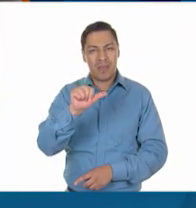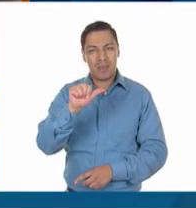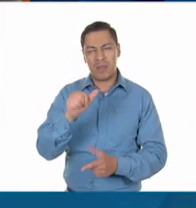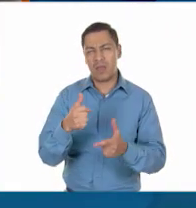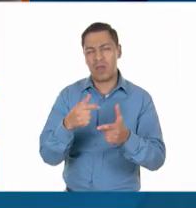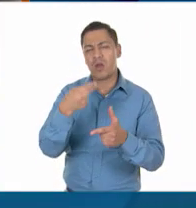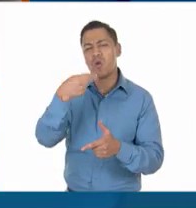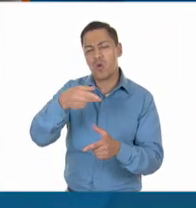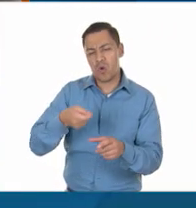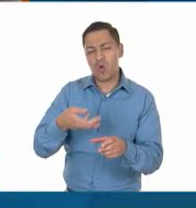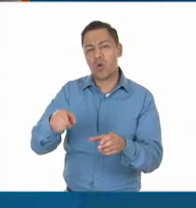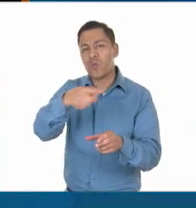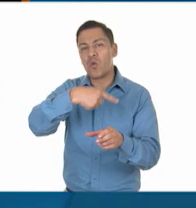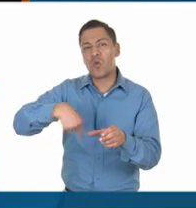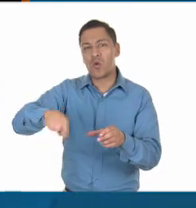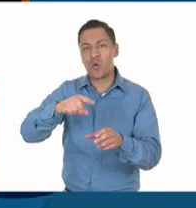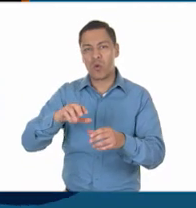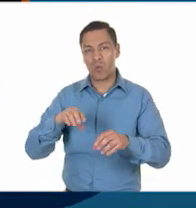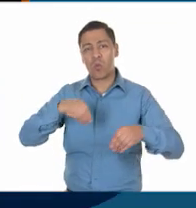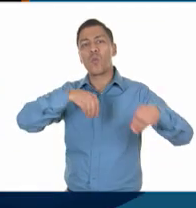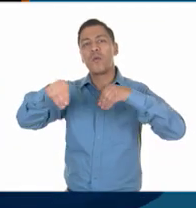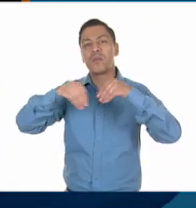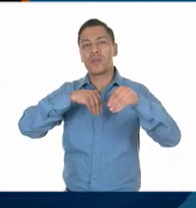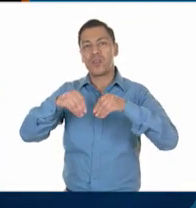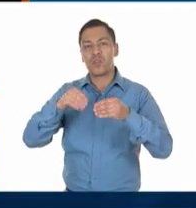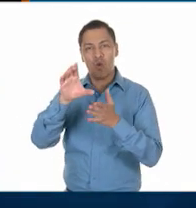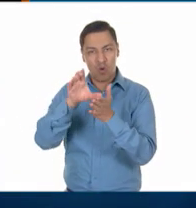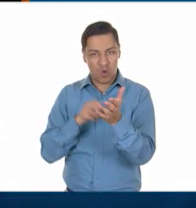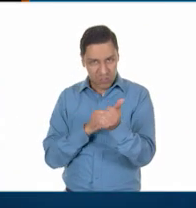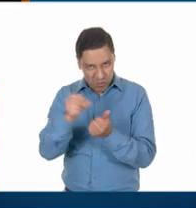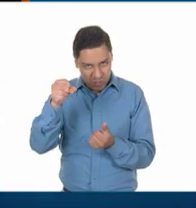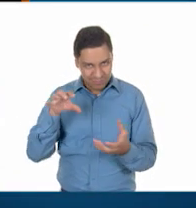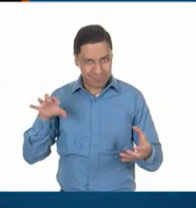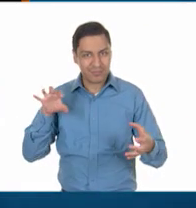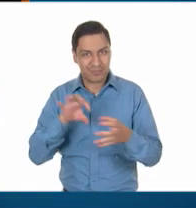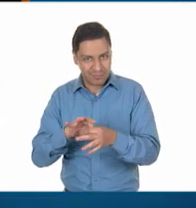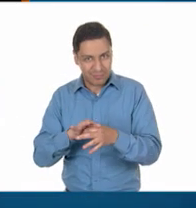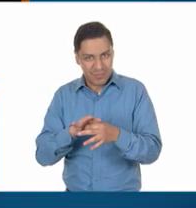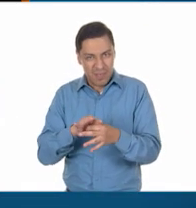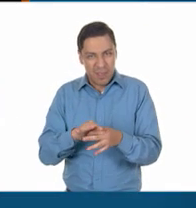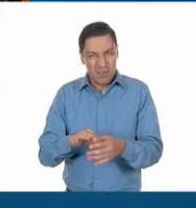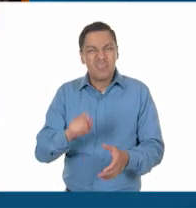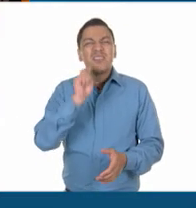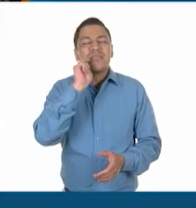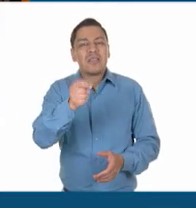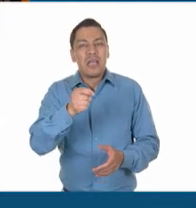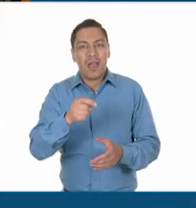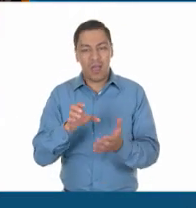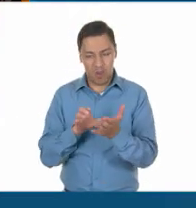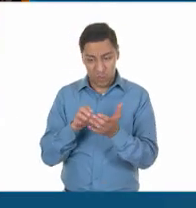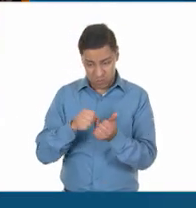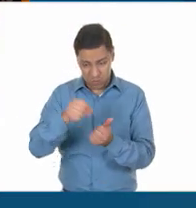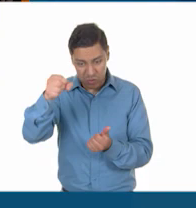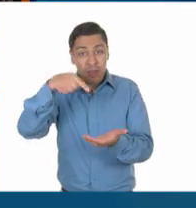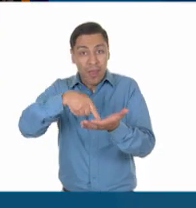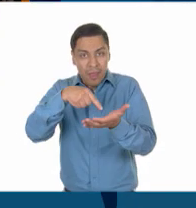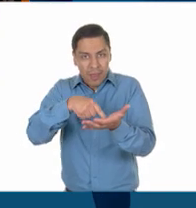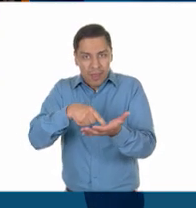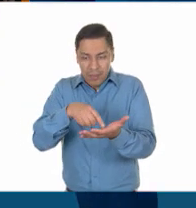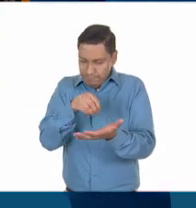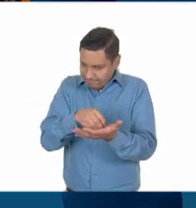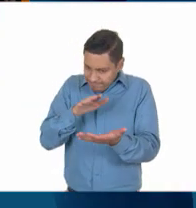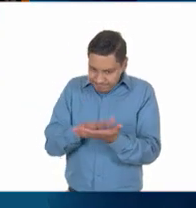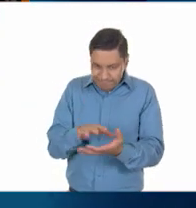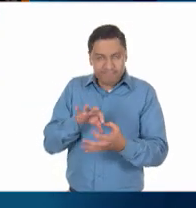Constitucionalista al proponerse restablecer el orden constitucional. Sin embargo, las fuerzas